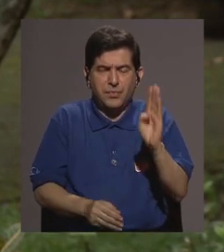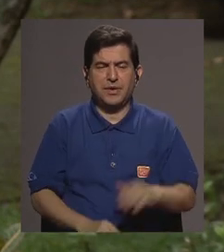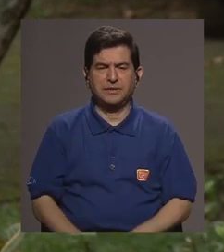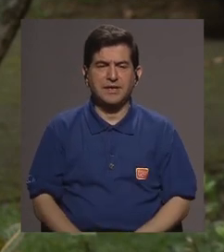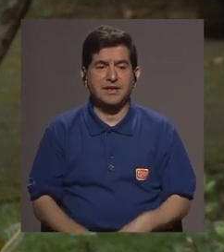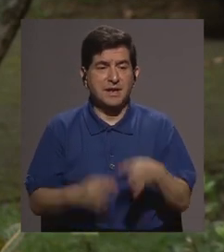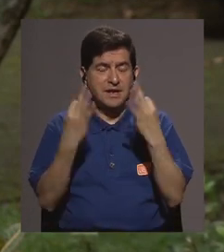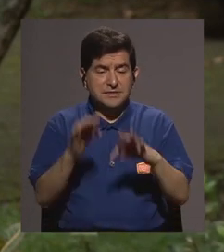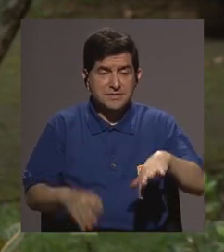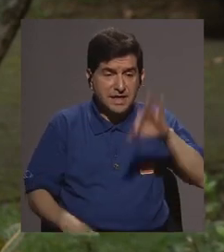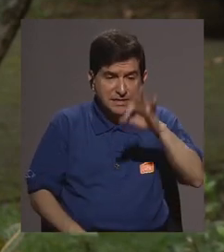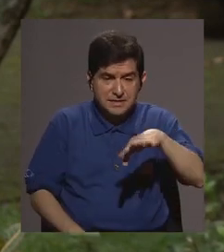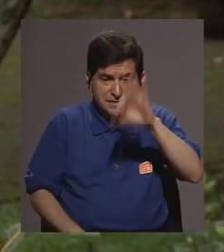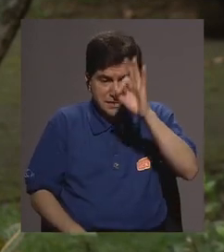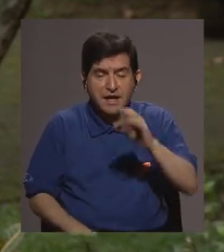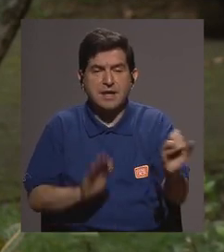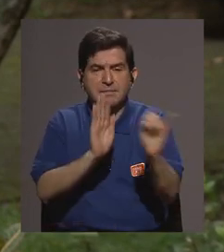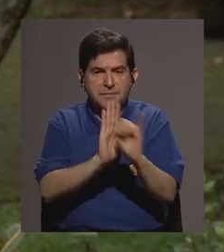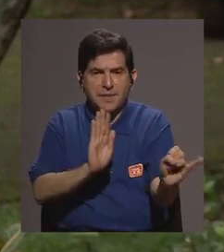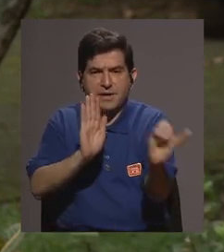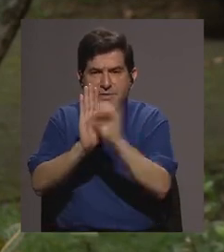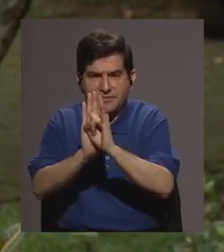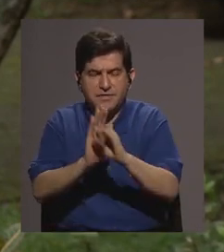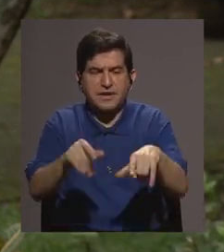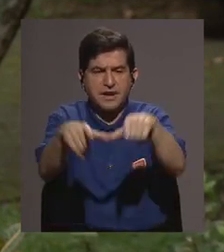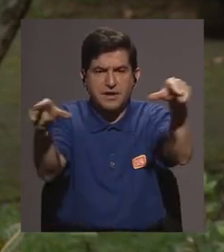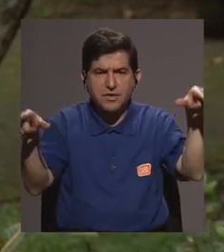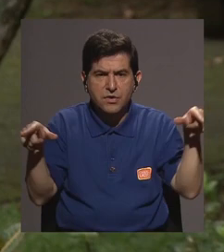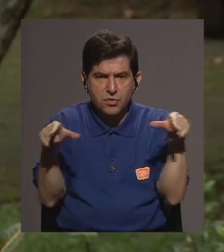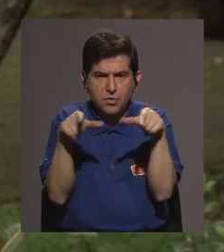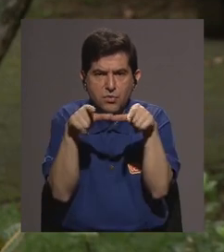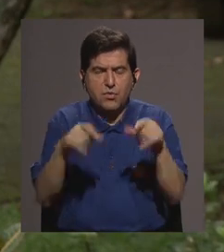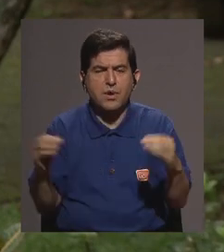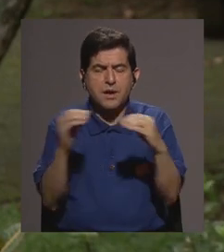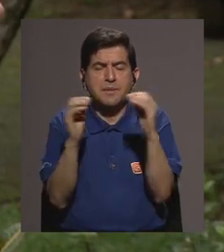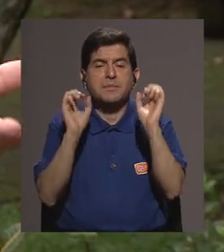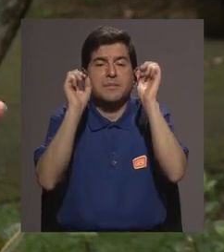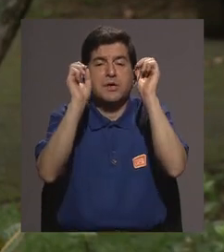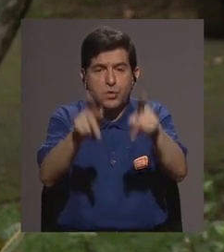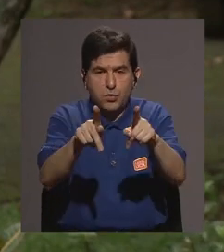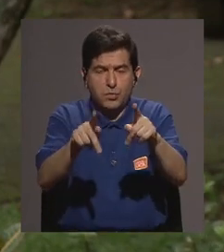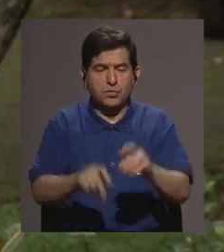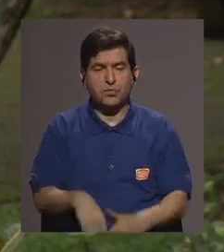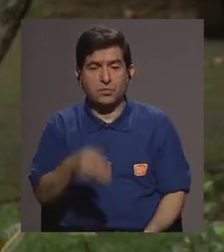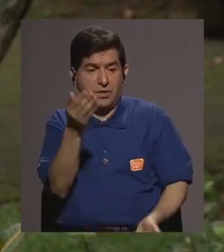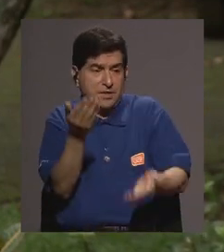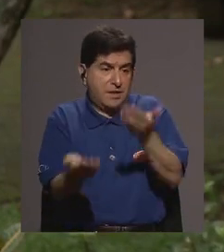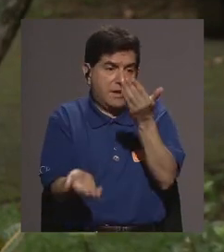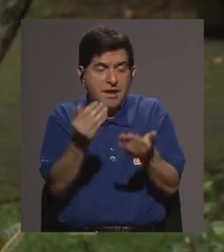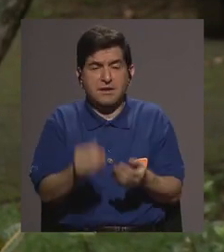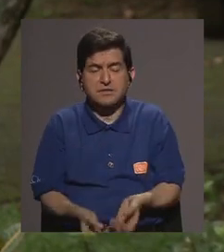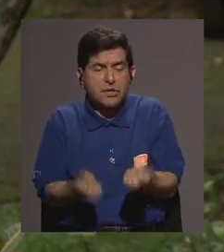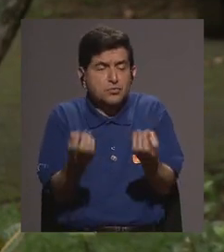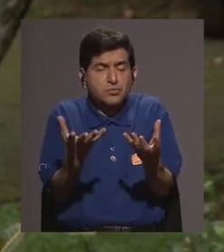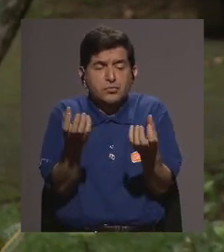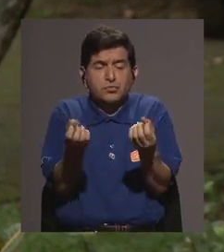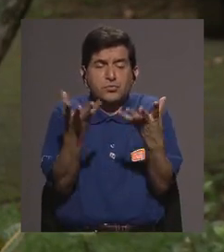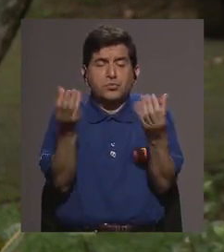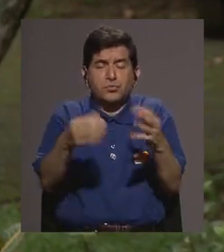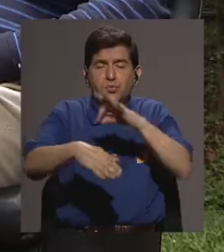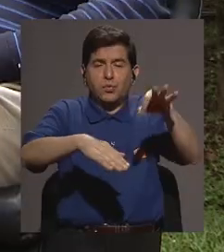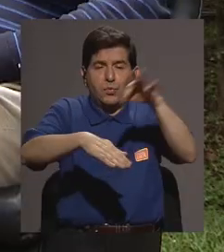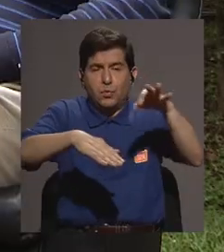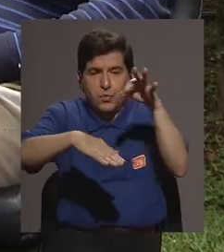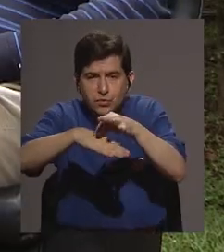localizar o identificar los lugares con más posibilidades de criaderos de los